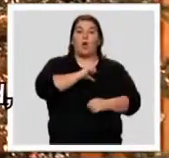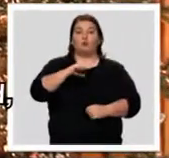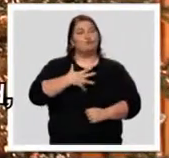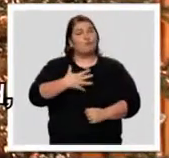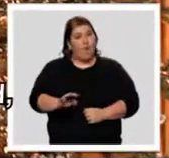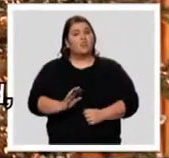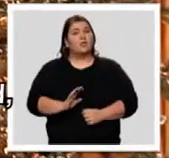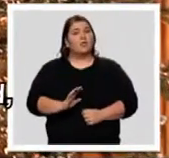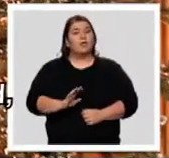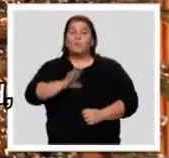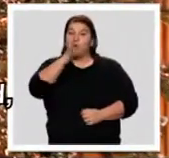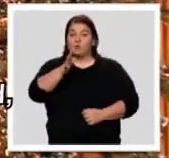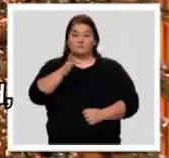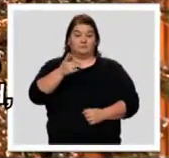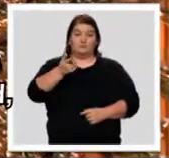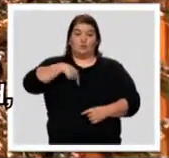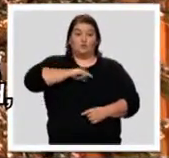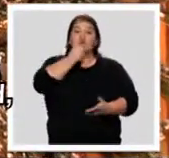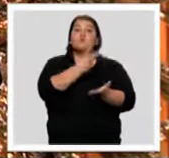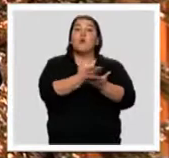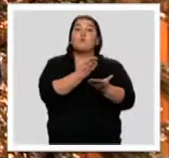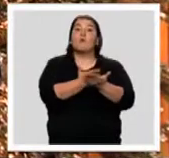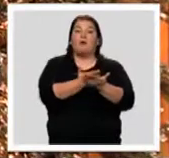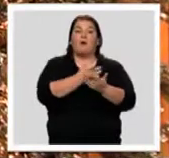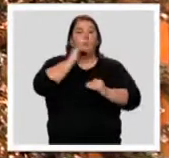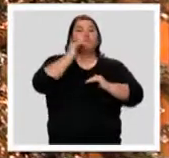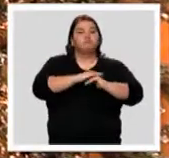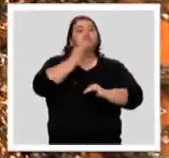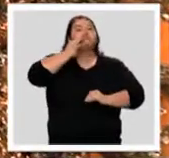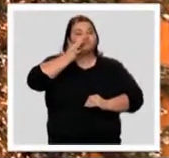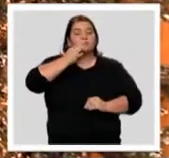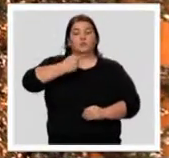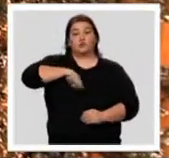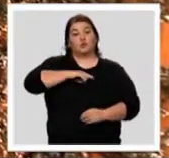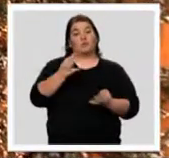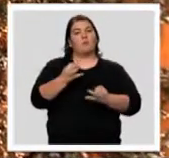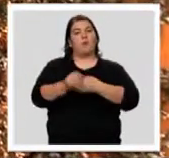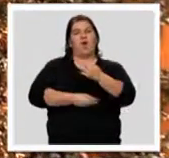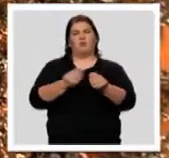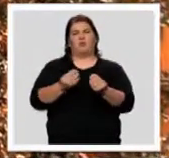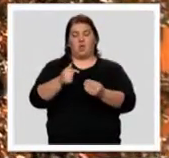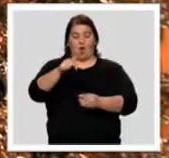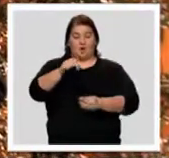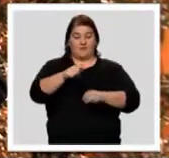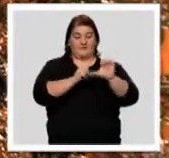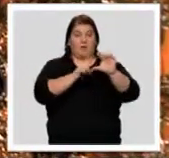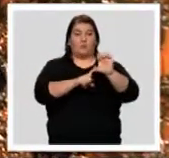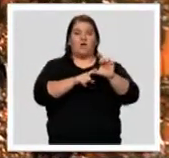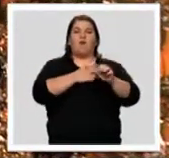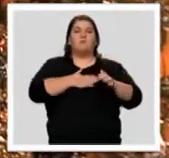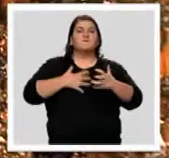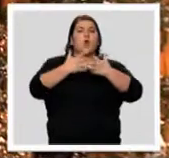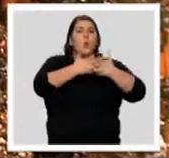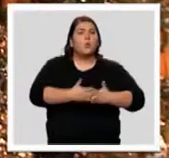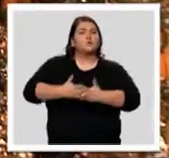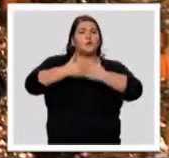los desafíos que nos hemos propuesto se hagan realidad, todos debemos comprender que hoy en Extremadura no luchamos por ser lo